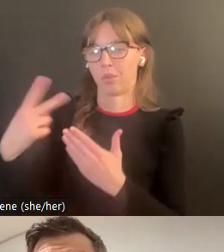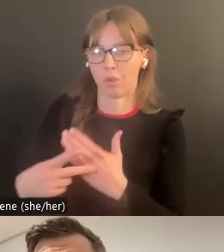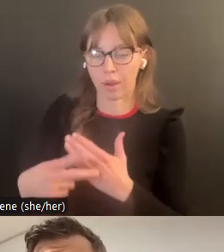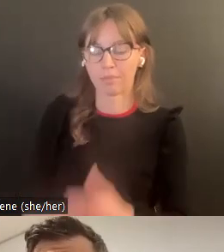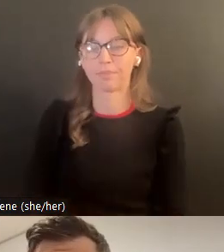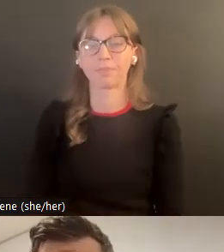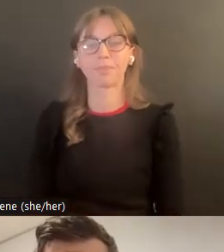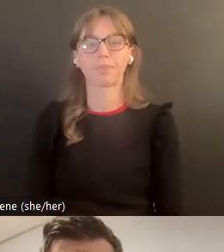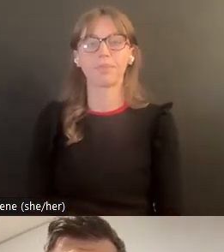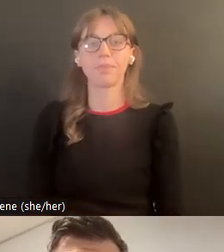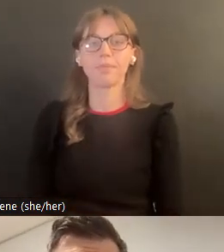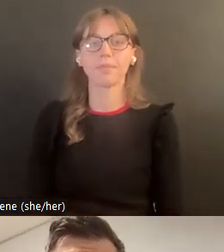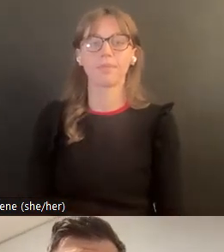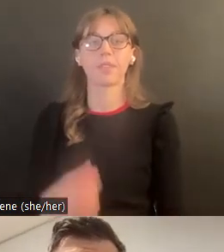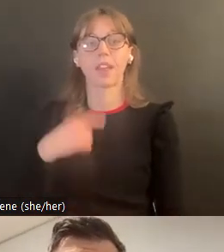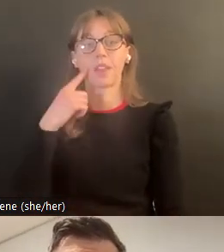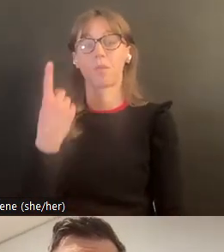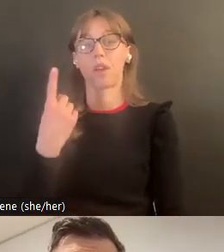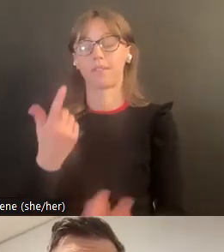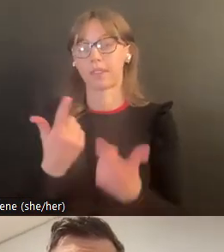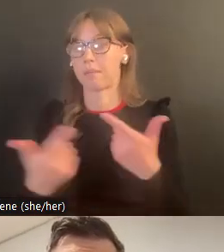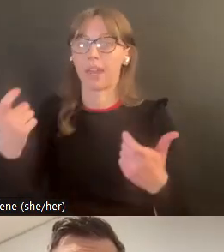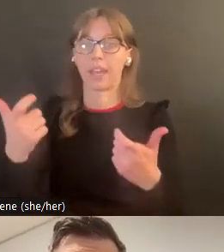entonces aquí es lo que estamos tratando de hacer es